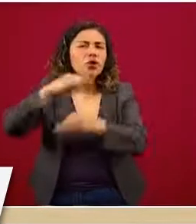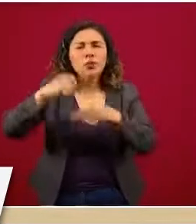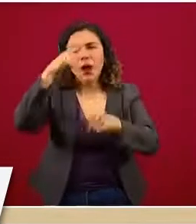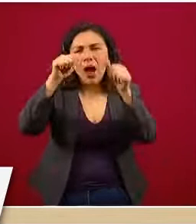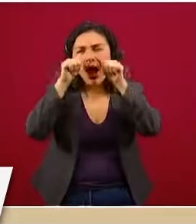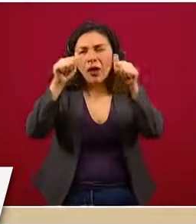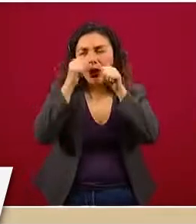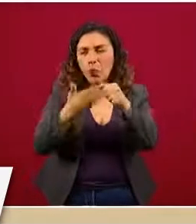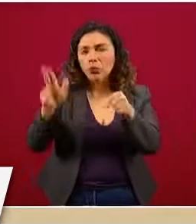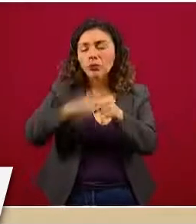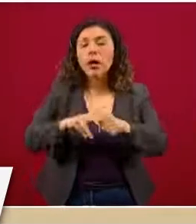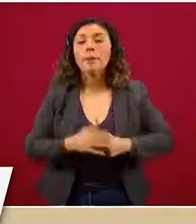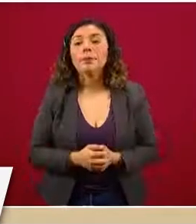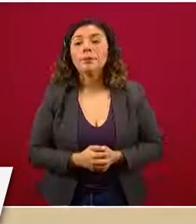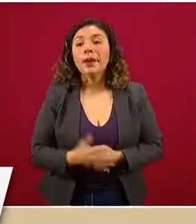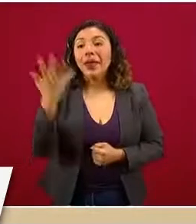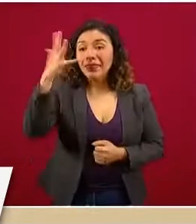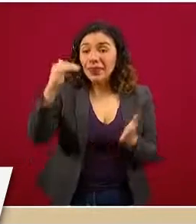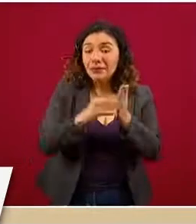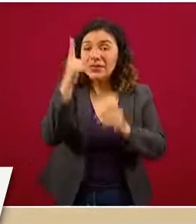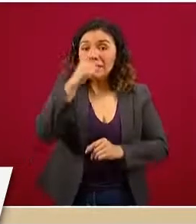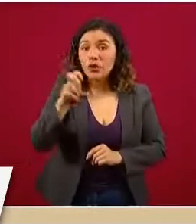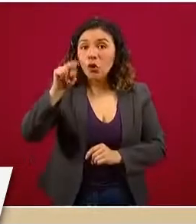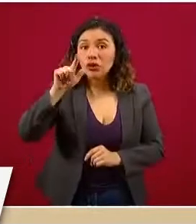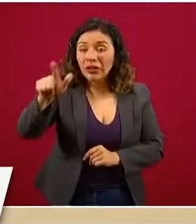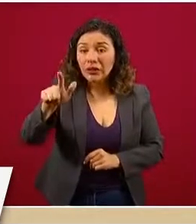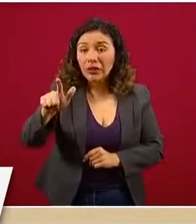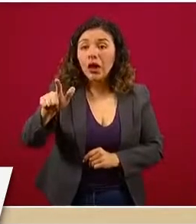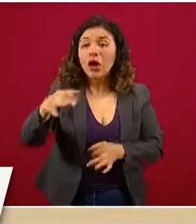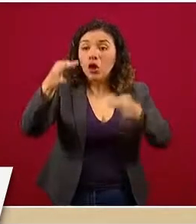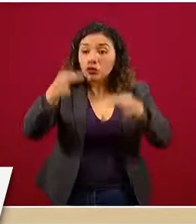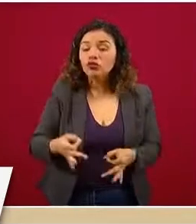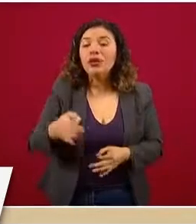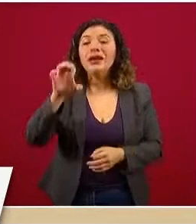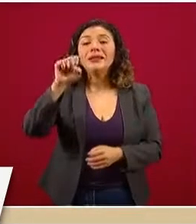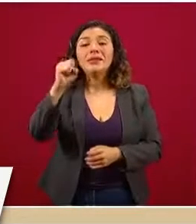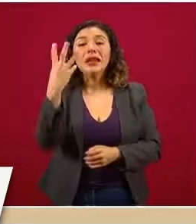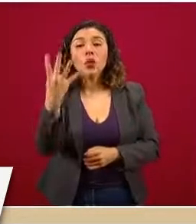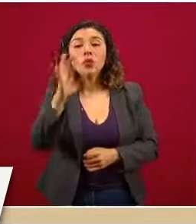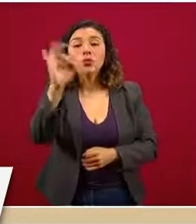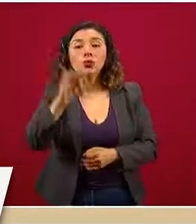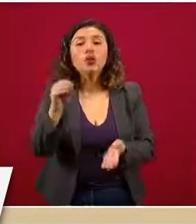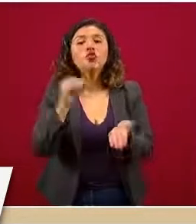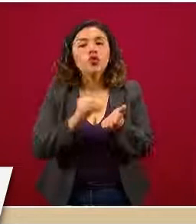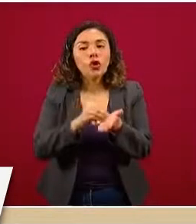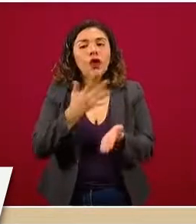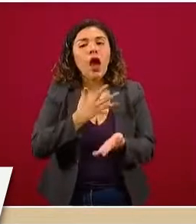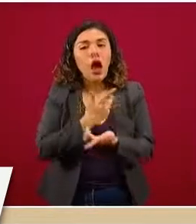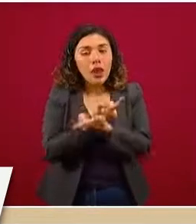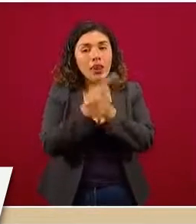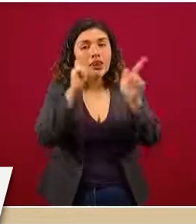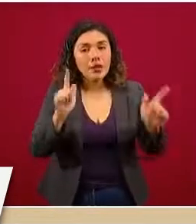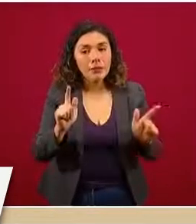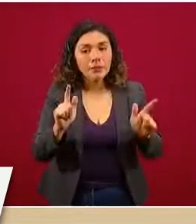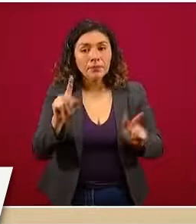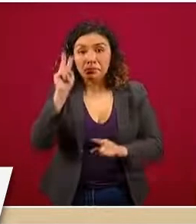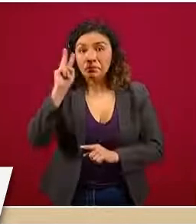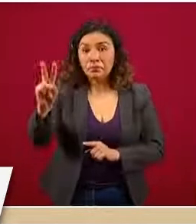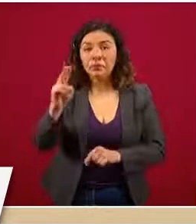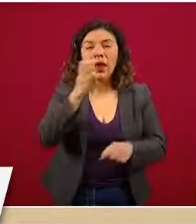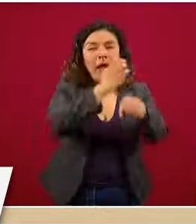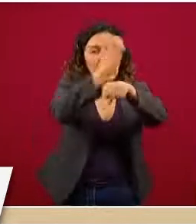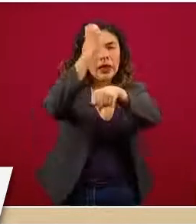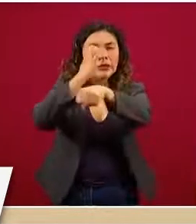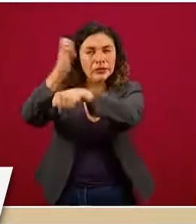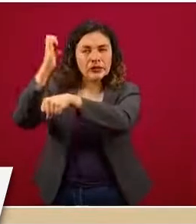De estas 10 mil 187, 64 por ciento todavía están disponibles. Y cuando lo vemos por